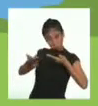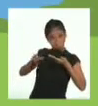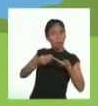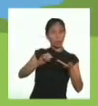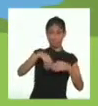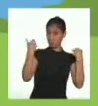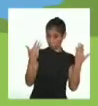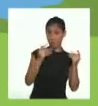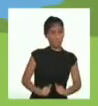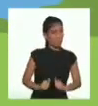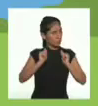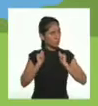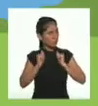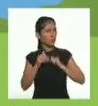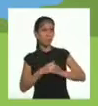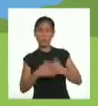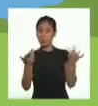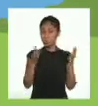para vivir.